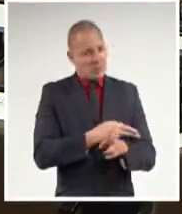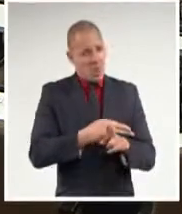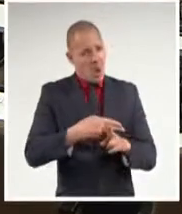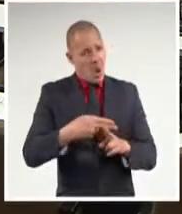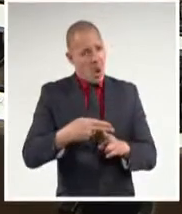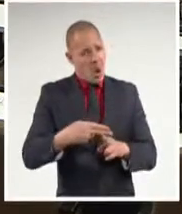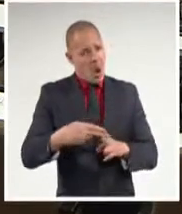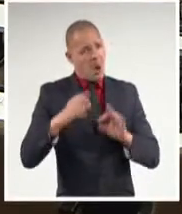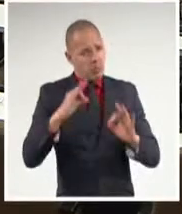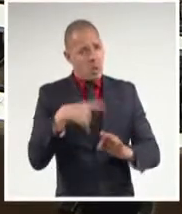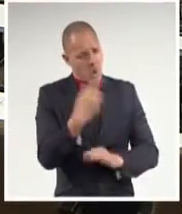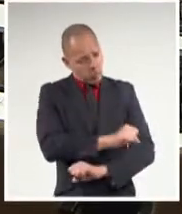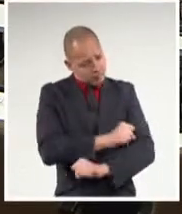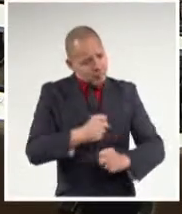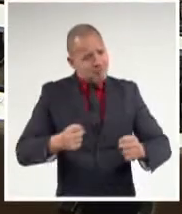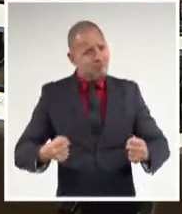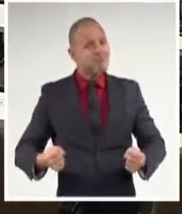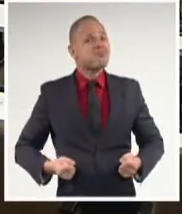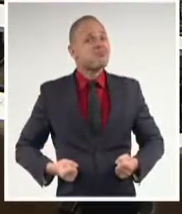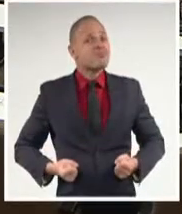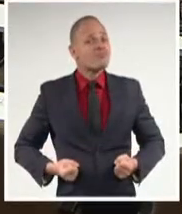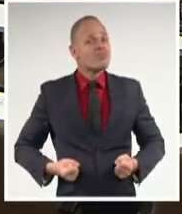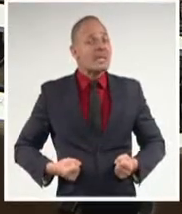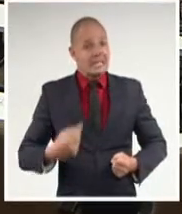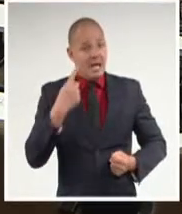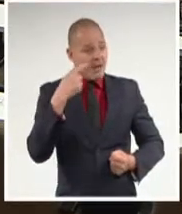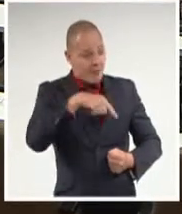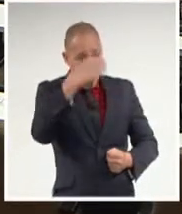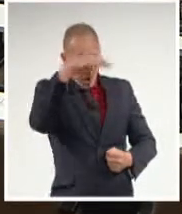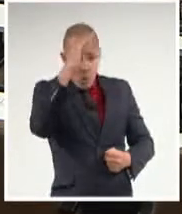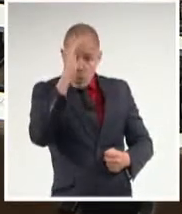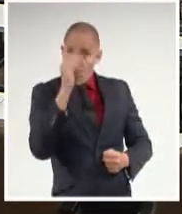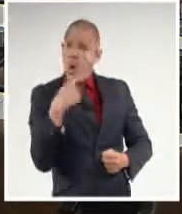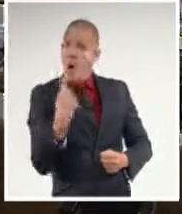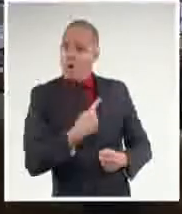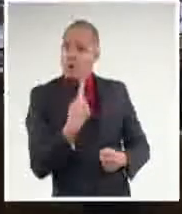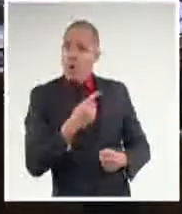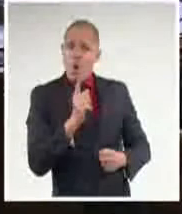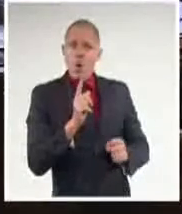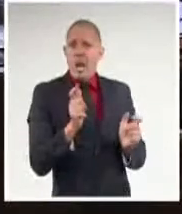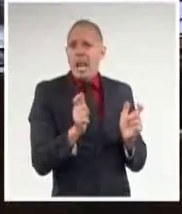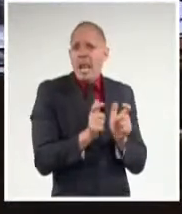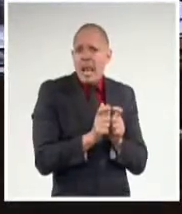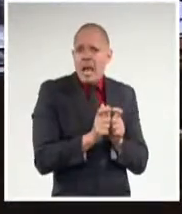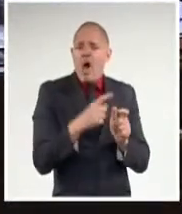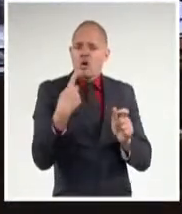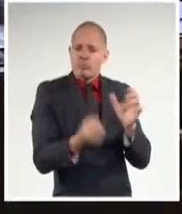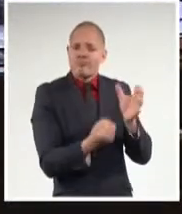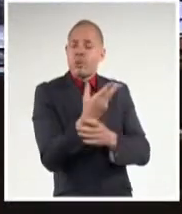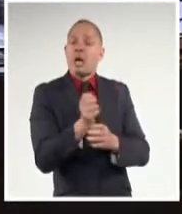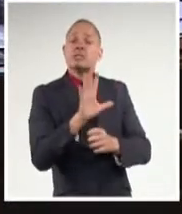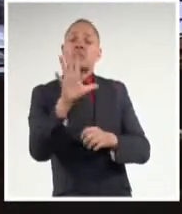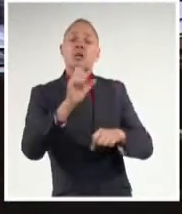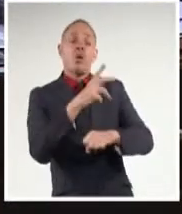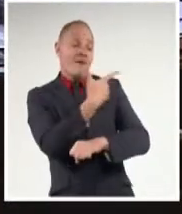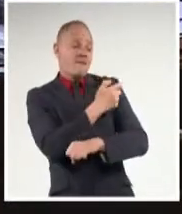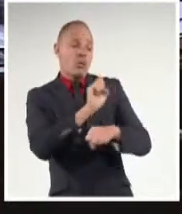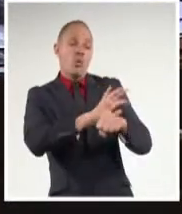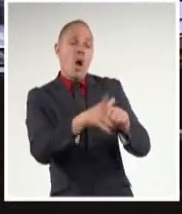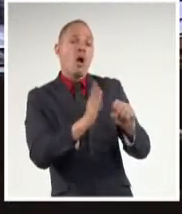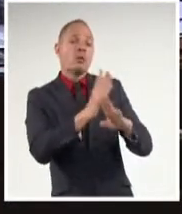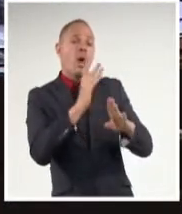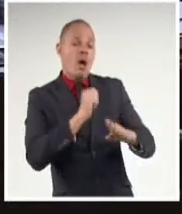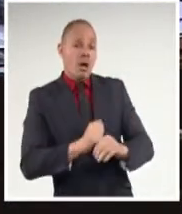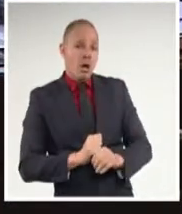Que esa pequeña isla, en esas condiciones, haya creado cinco candidatos vacunales, donde hoy hay tres vacunas, que hemos